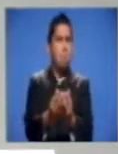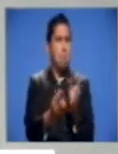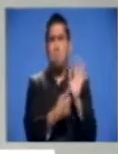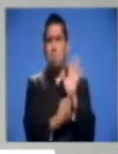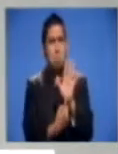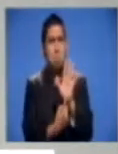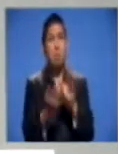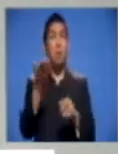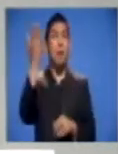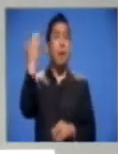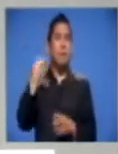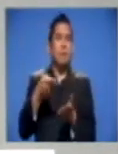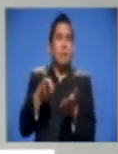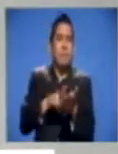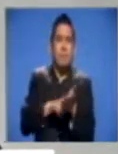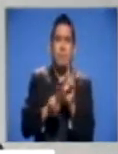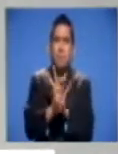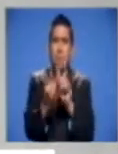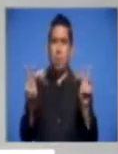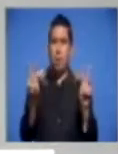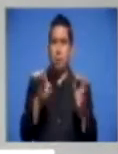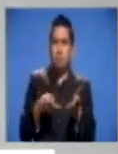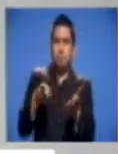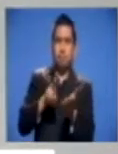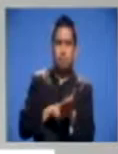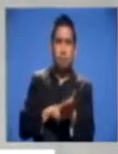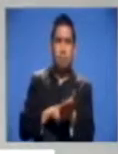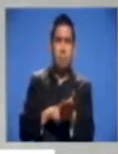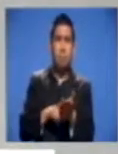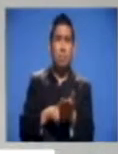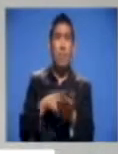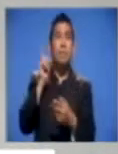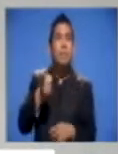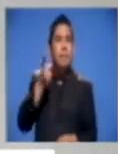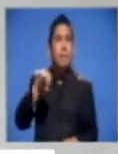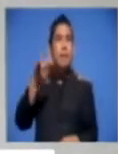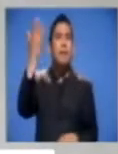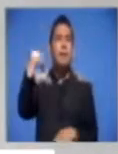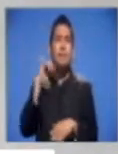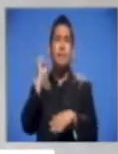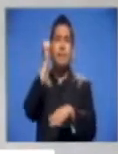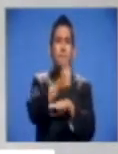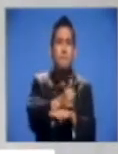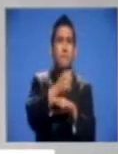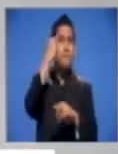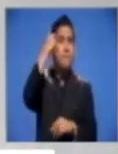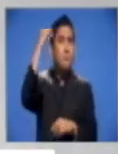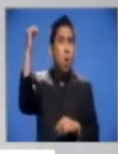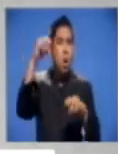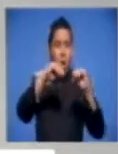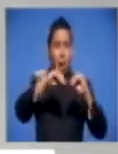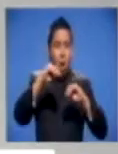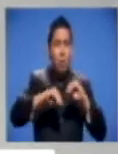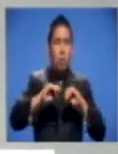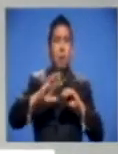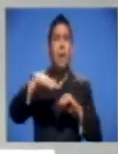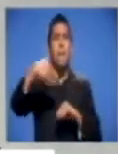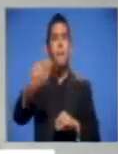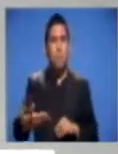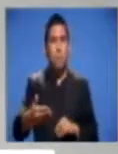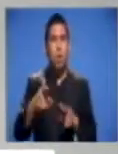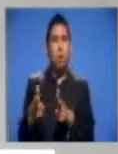desde la firma de los acuerdos de paz debieron haber creado una política de posguerra.